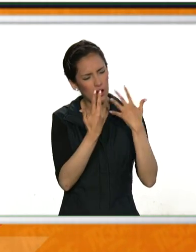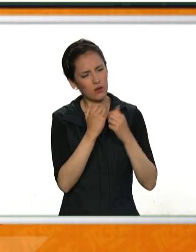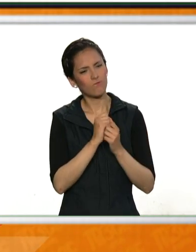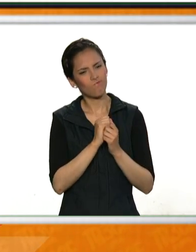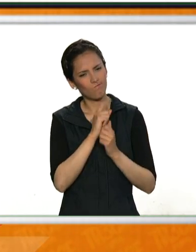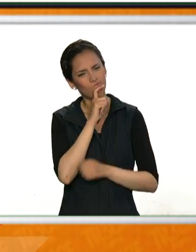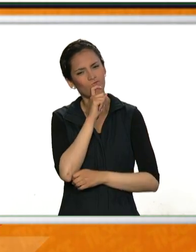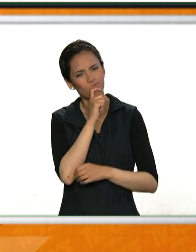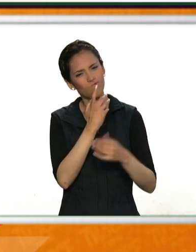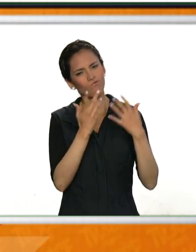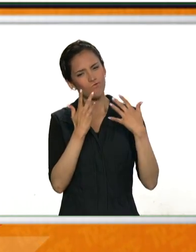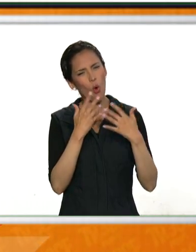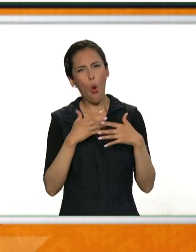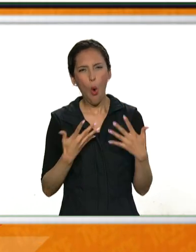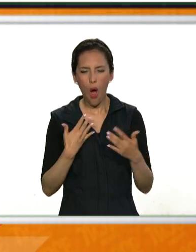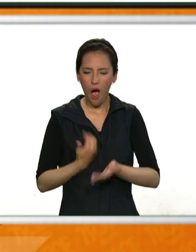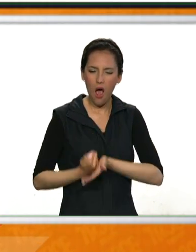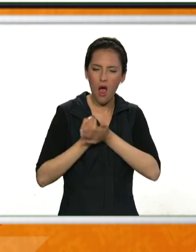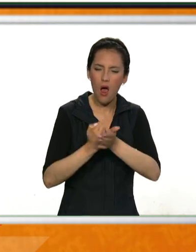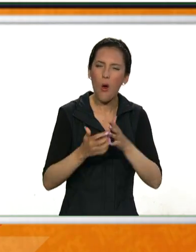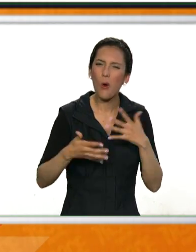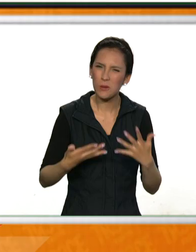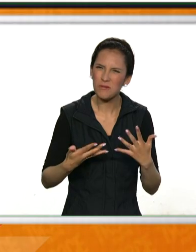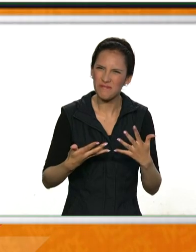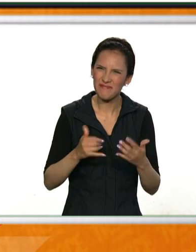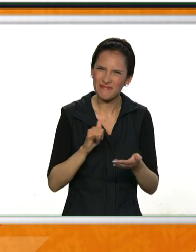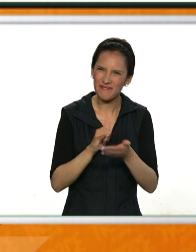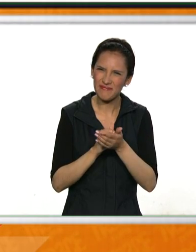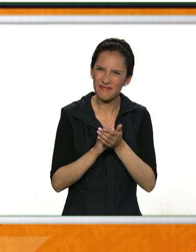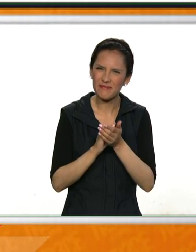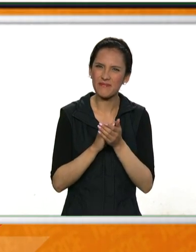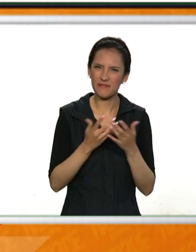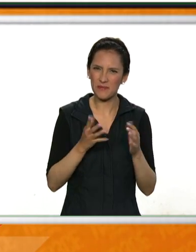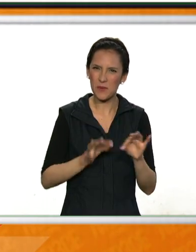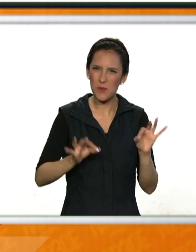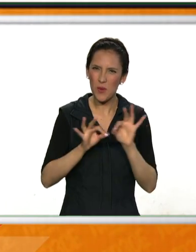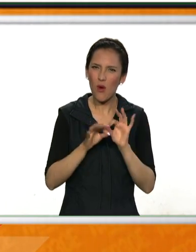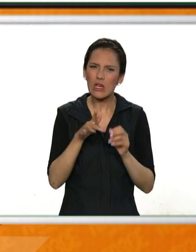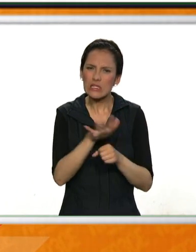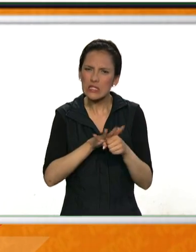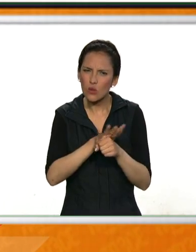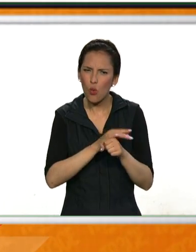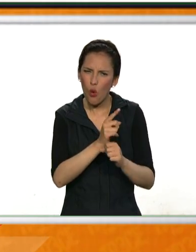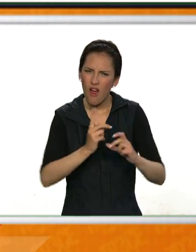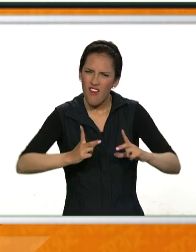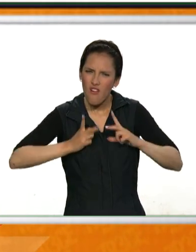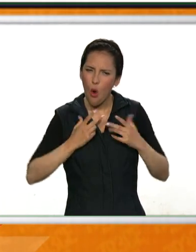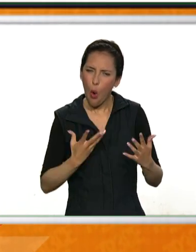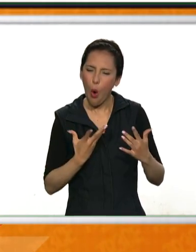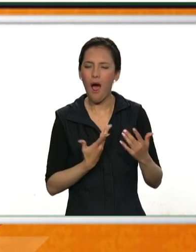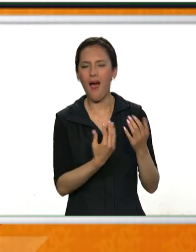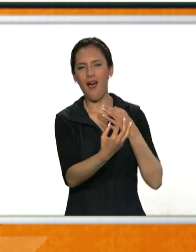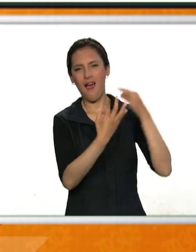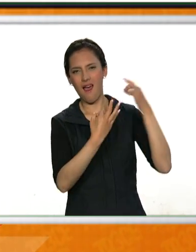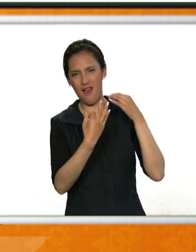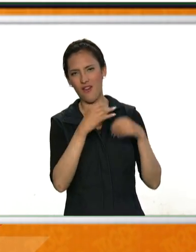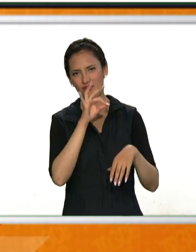conozcan el tema, sino de una u otra forma, pues a que ellas tengan una mejor situación de vida con estas fundaciones.